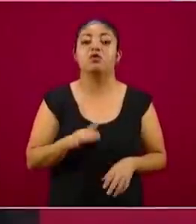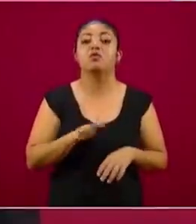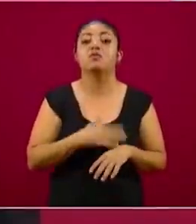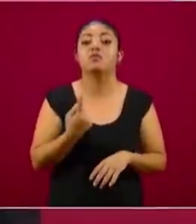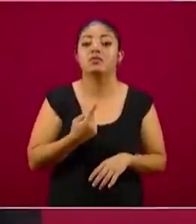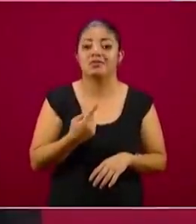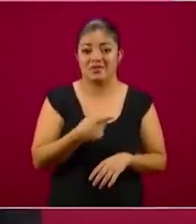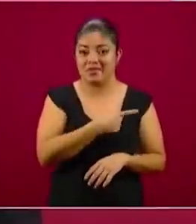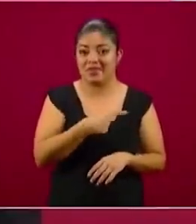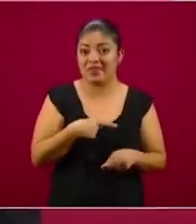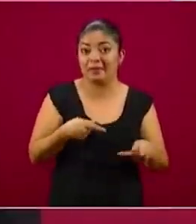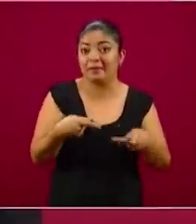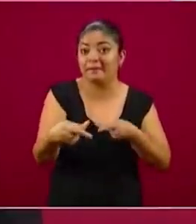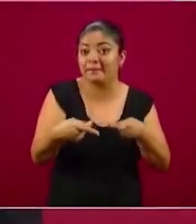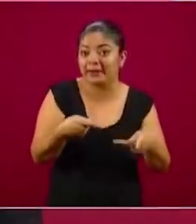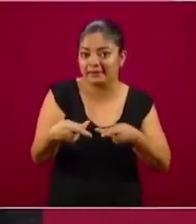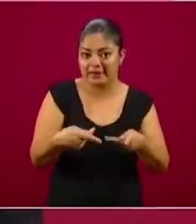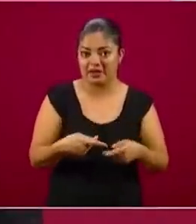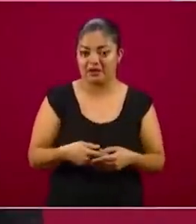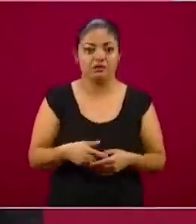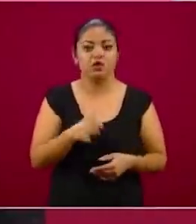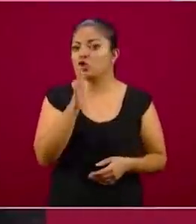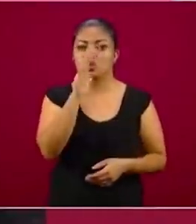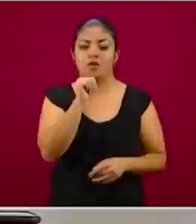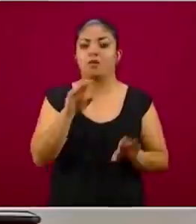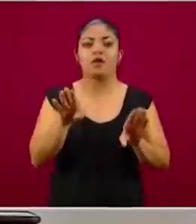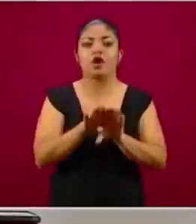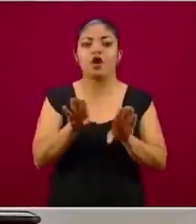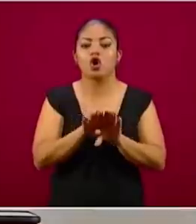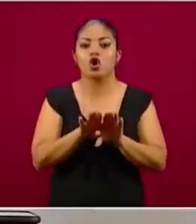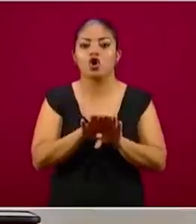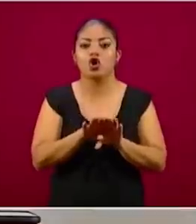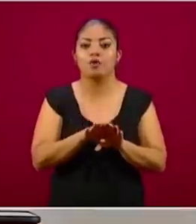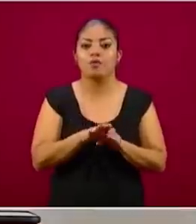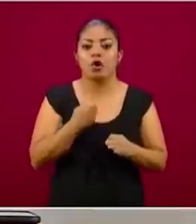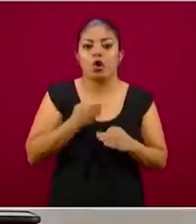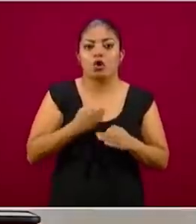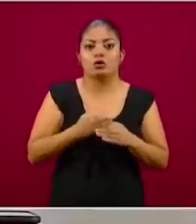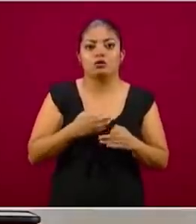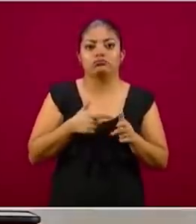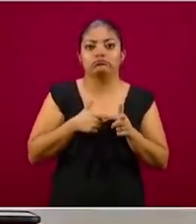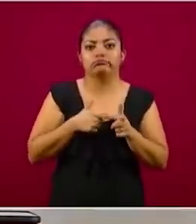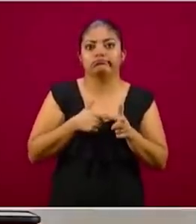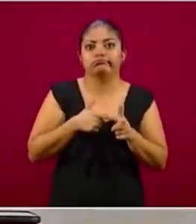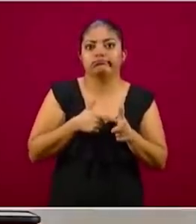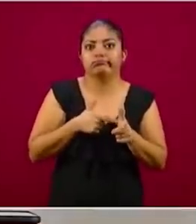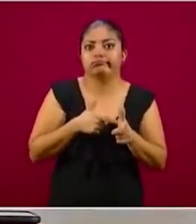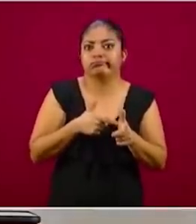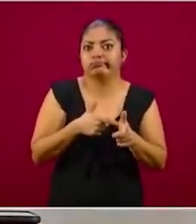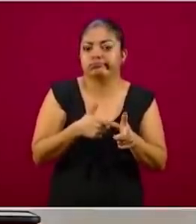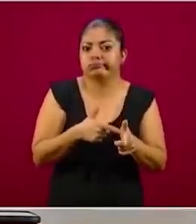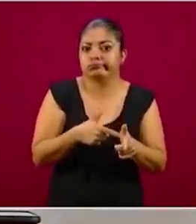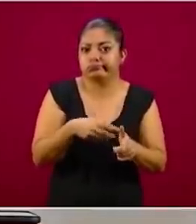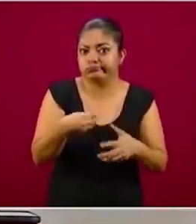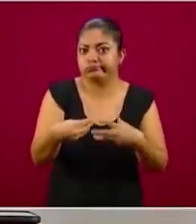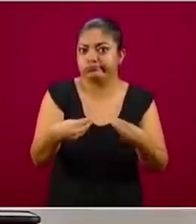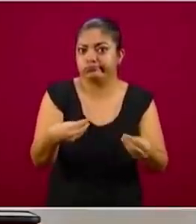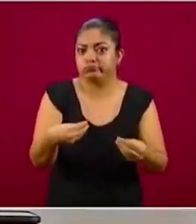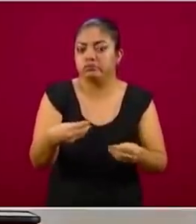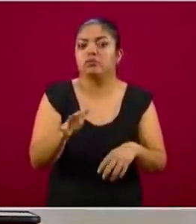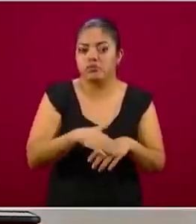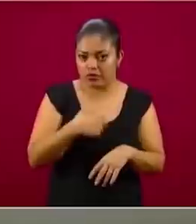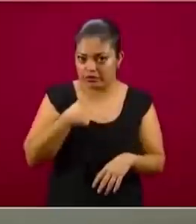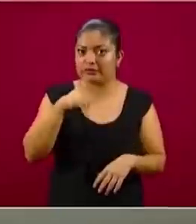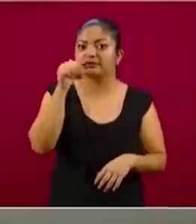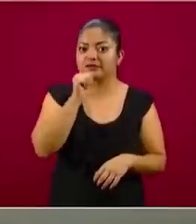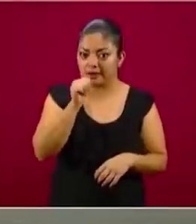prepararnos. No podemos estar perpetuamente en este estado de confinamiento, por lo que también hemos explicado